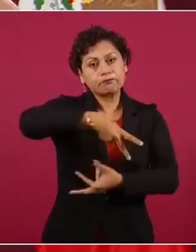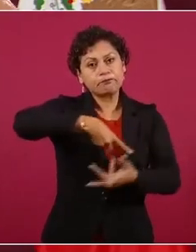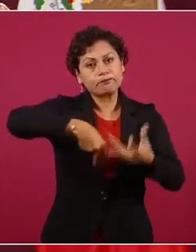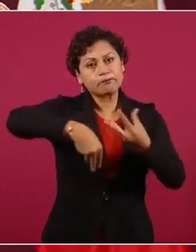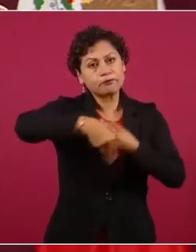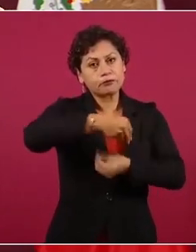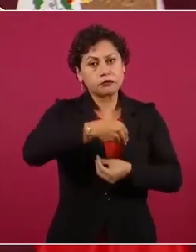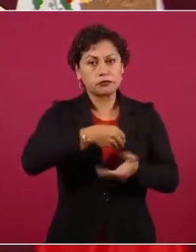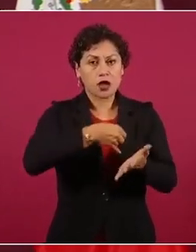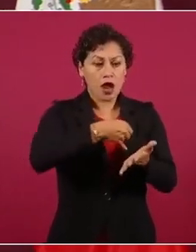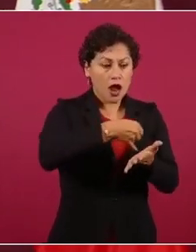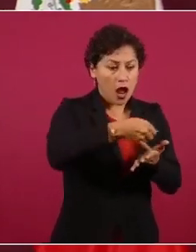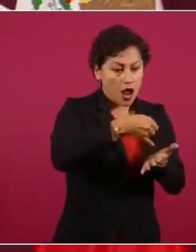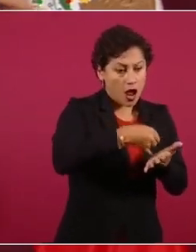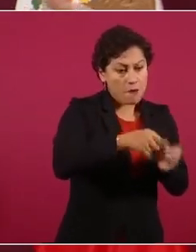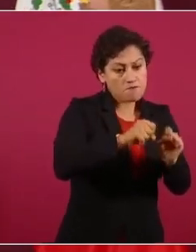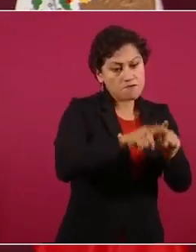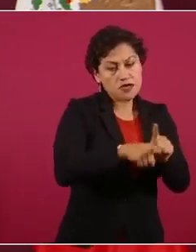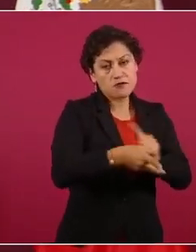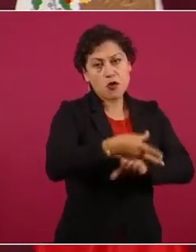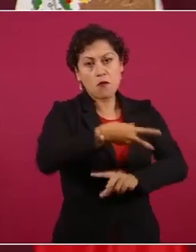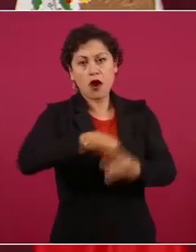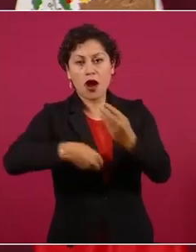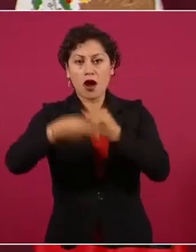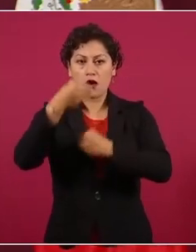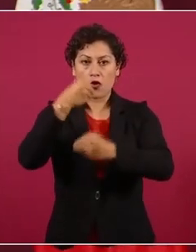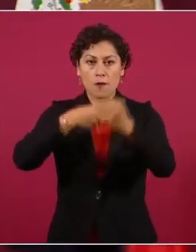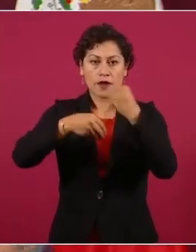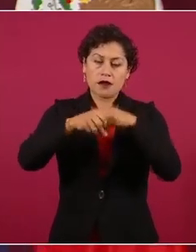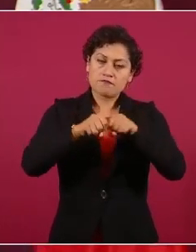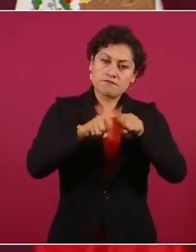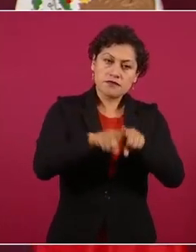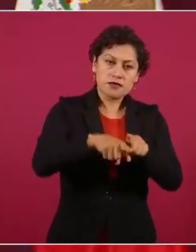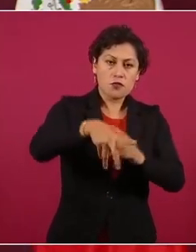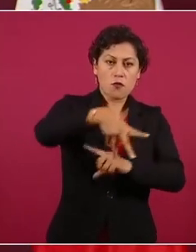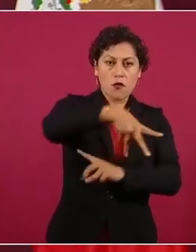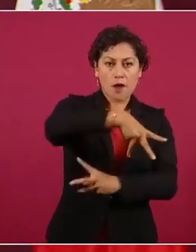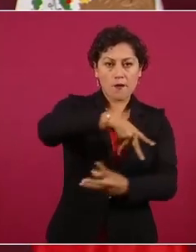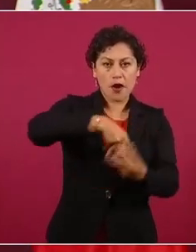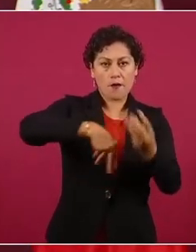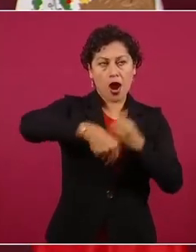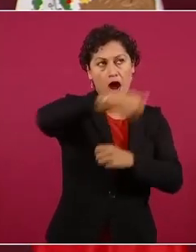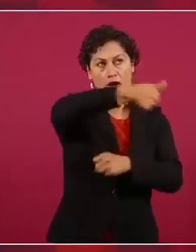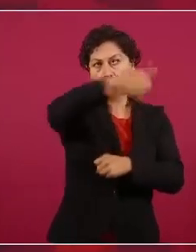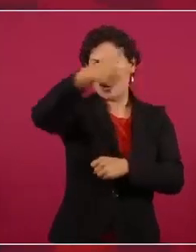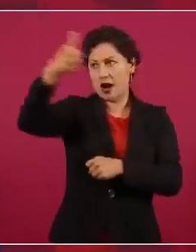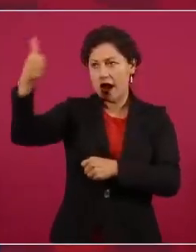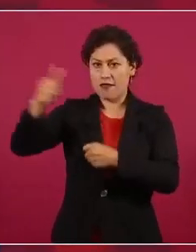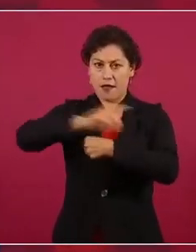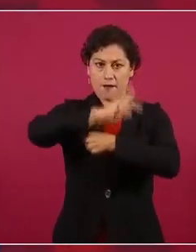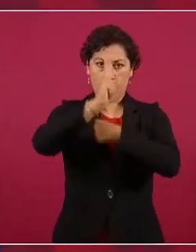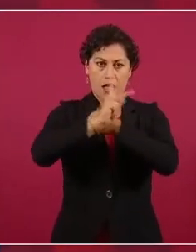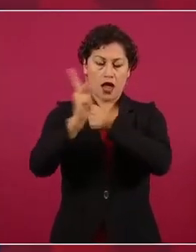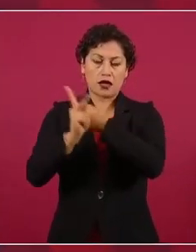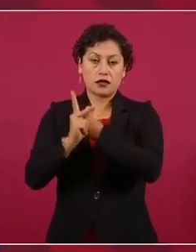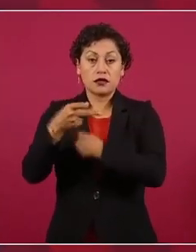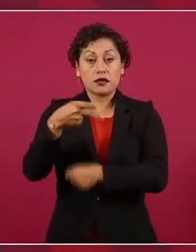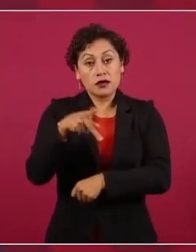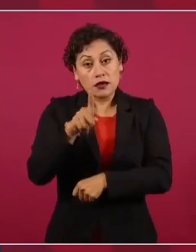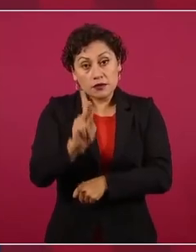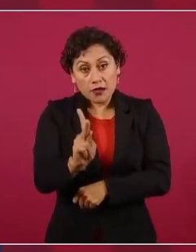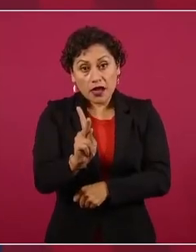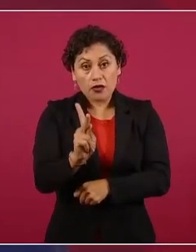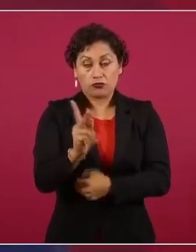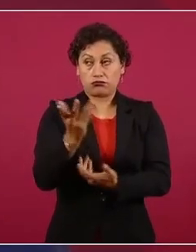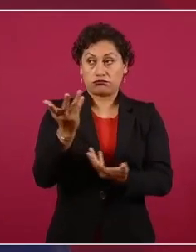si no puede lograrlo, porque no todos los países tienen petróleo,